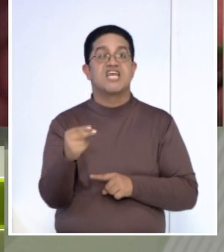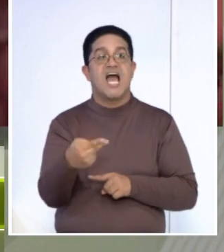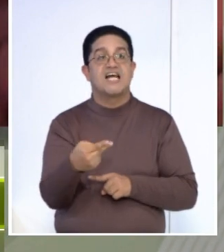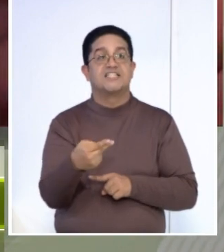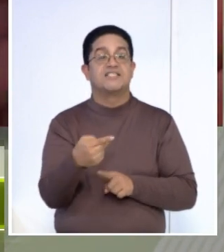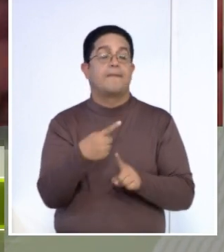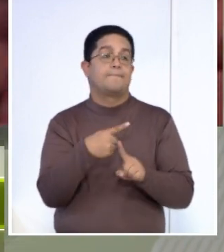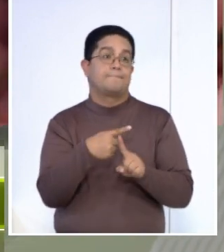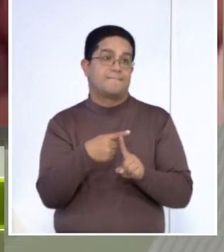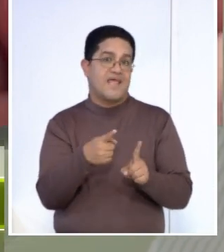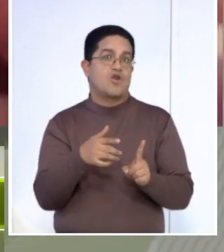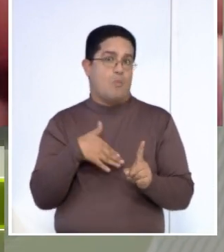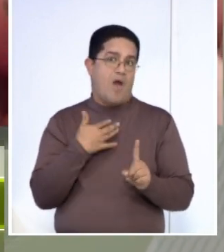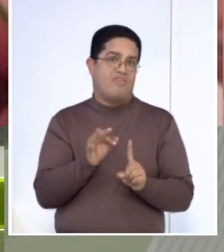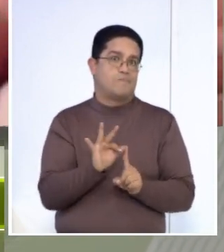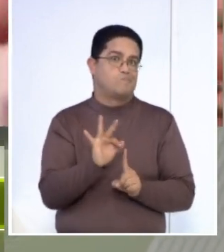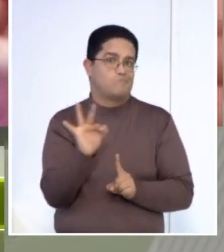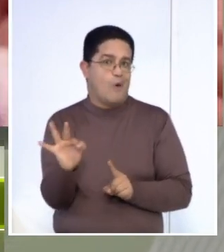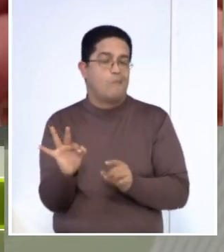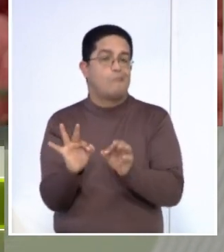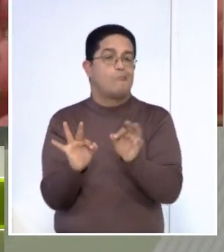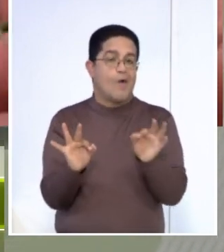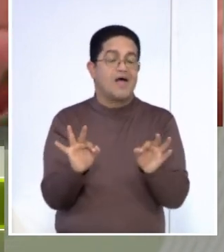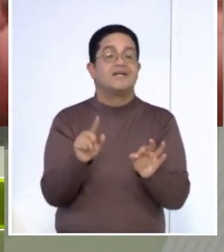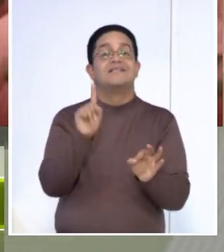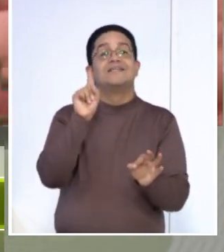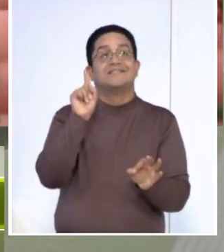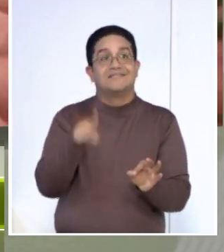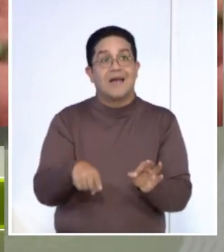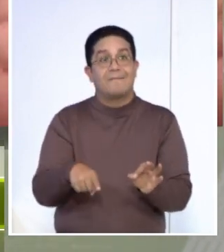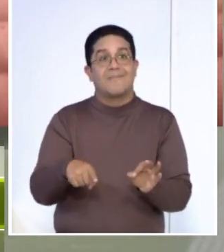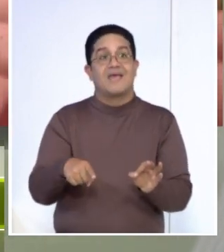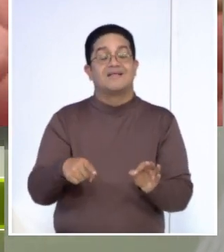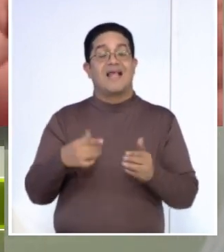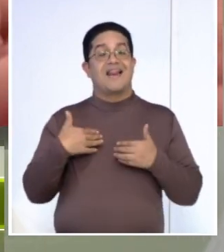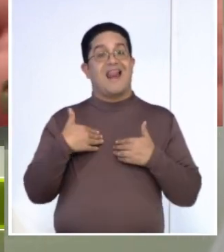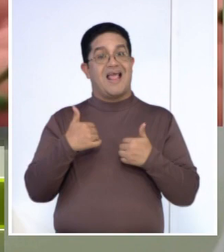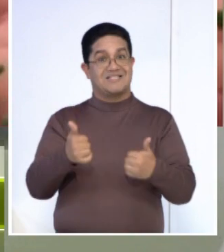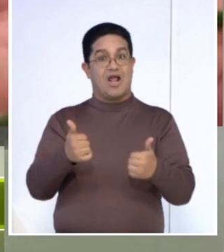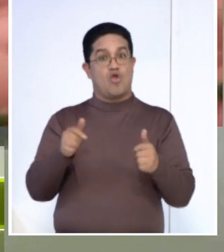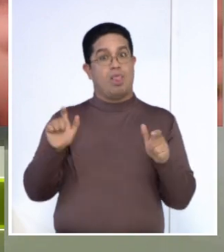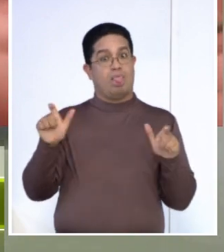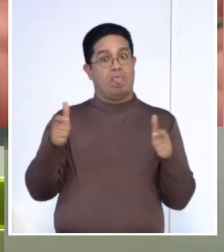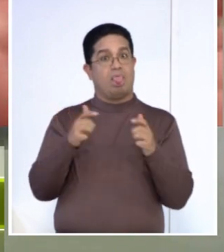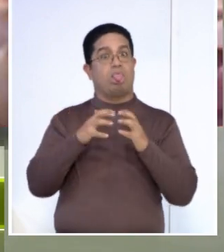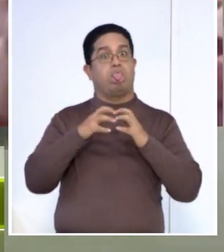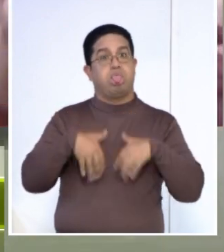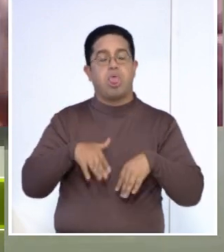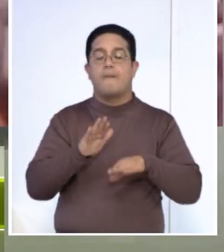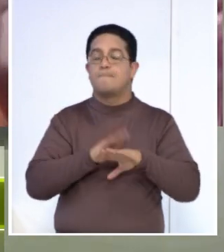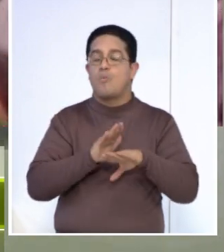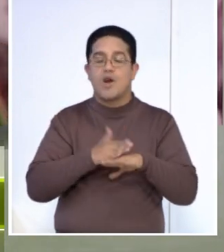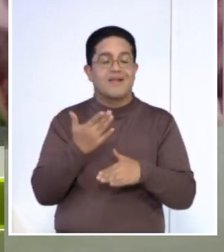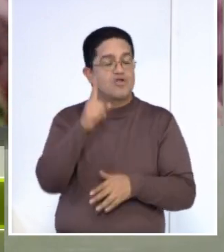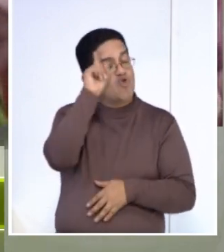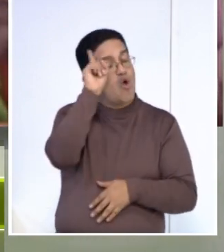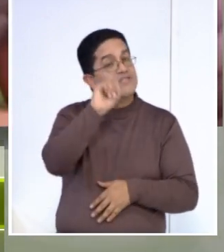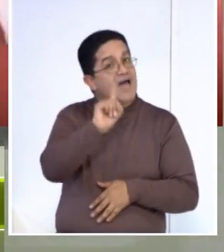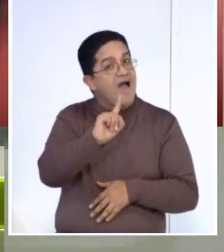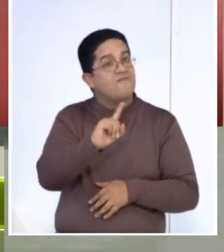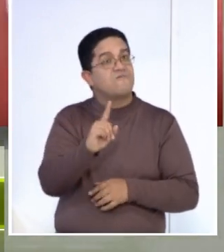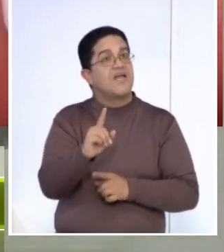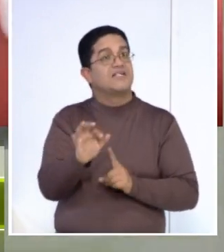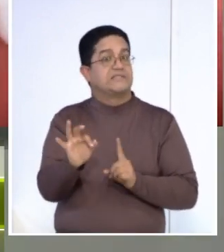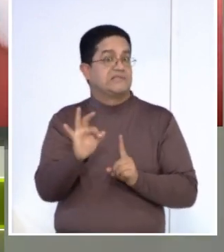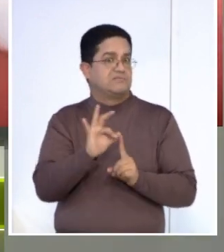repartiéndolo. Y no solo eso, sino que su salud está en detrimento porque no conocen que tienen la enfermedad o que tienen el virus